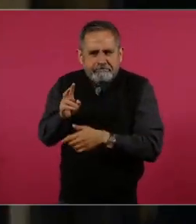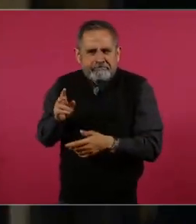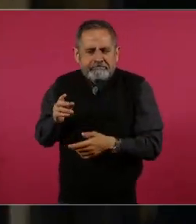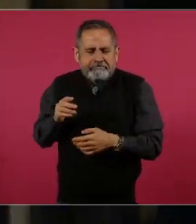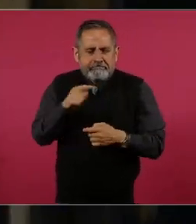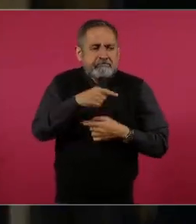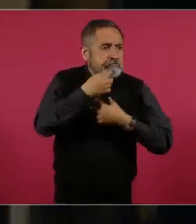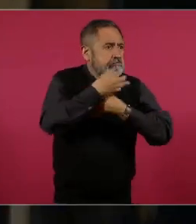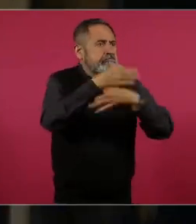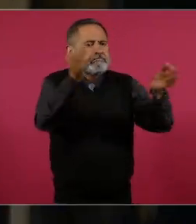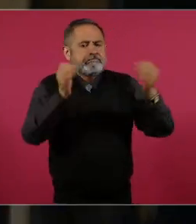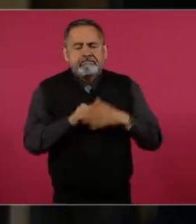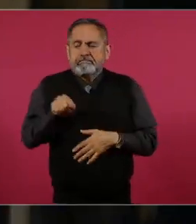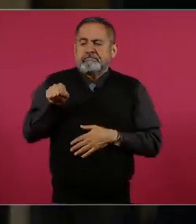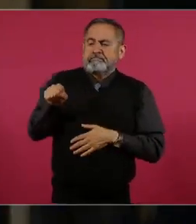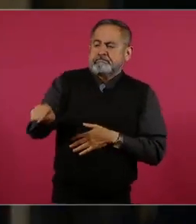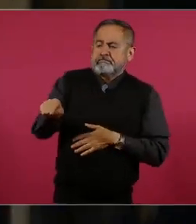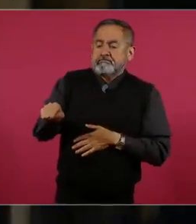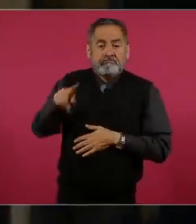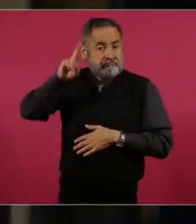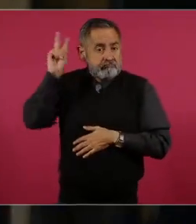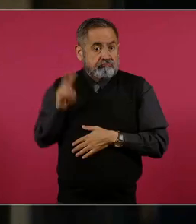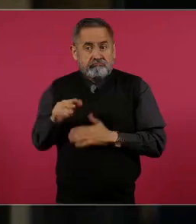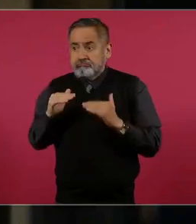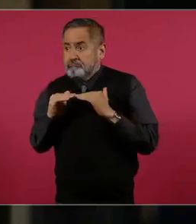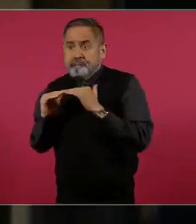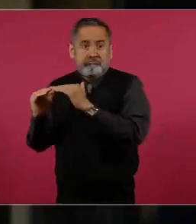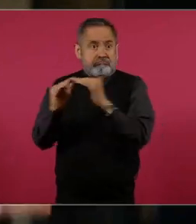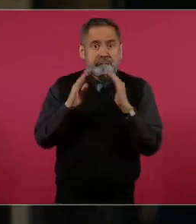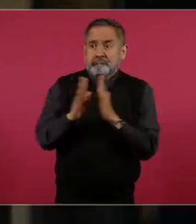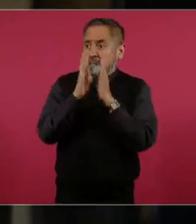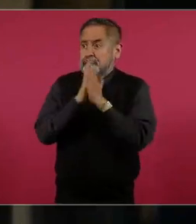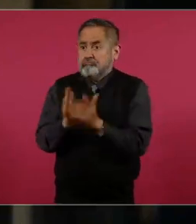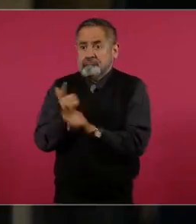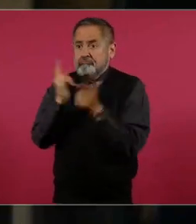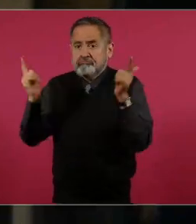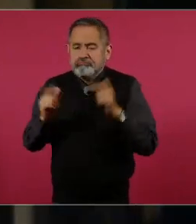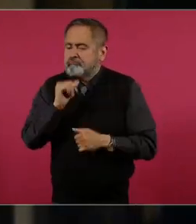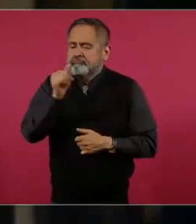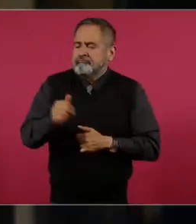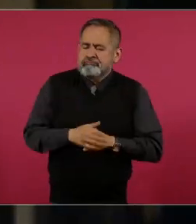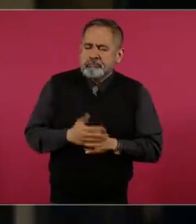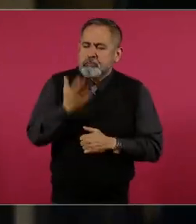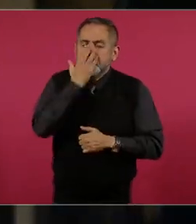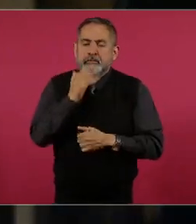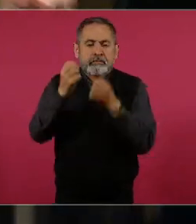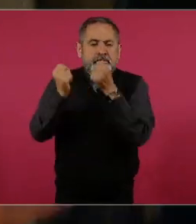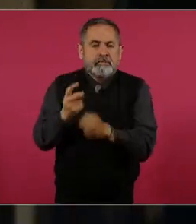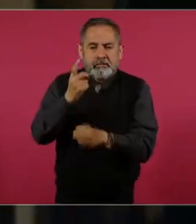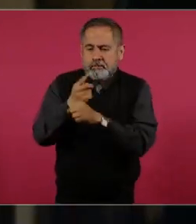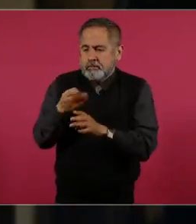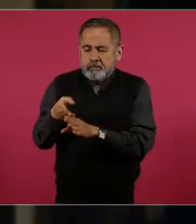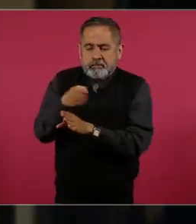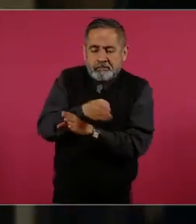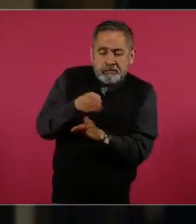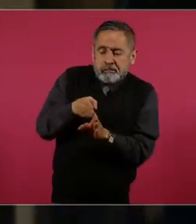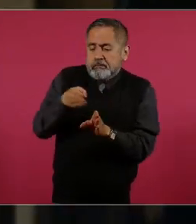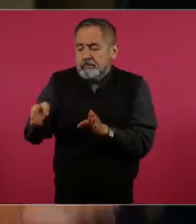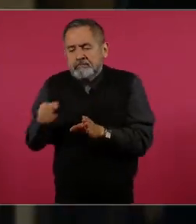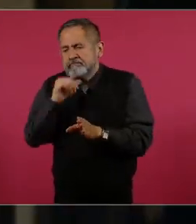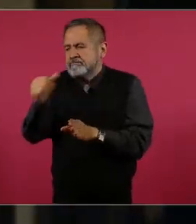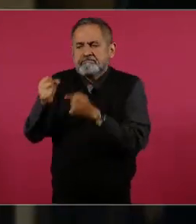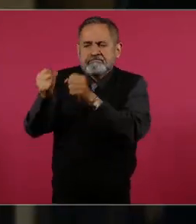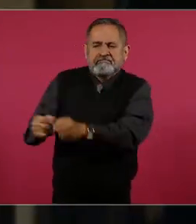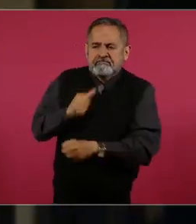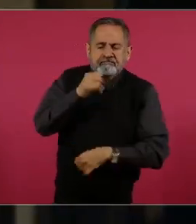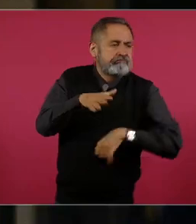denunció que no se pueden catalogar de democráticas y que además faltaron garantías, tanto en el proceso durante la misma jornada como en el proceso previo.